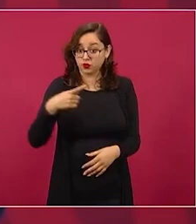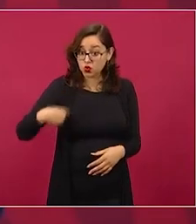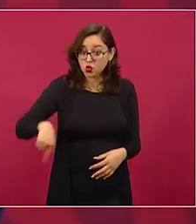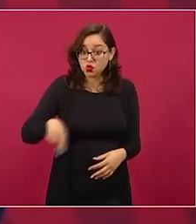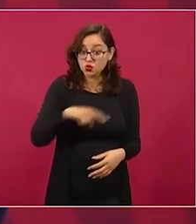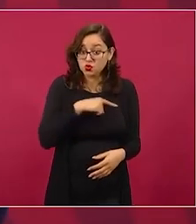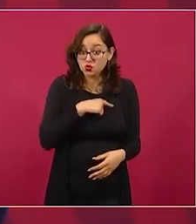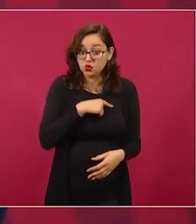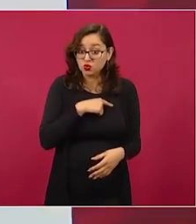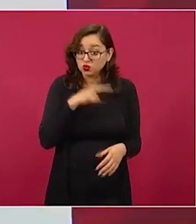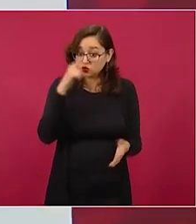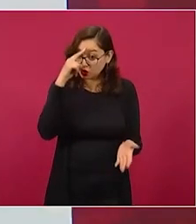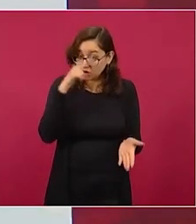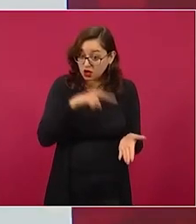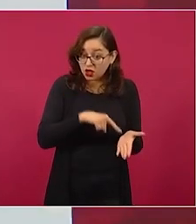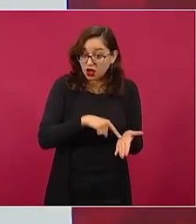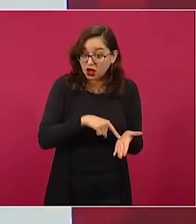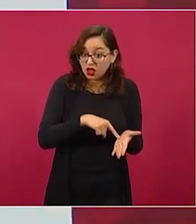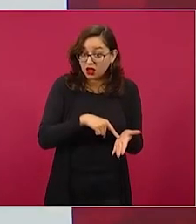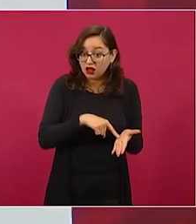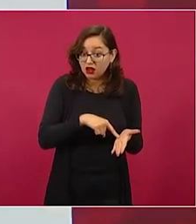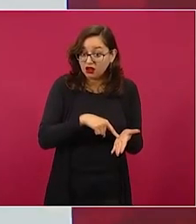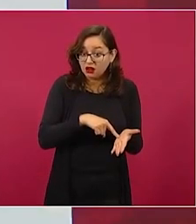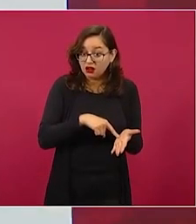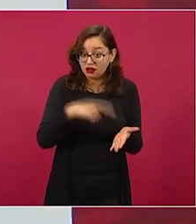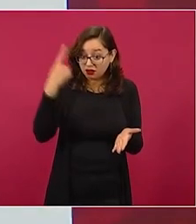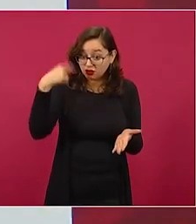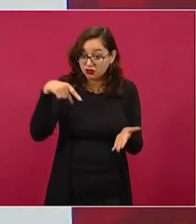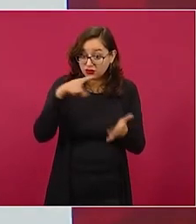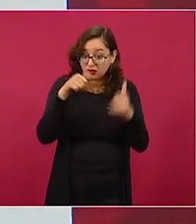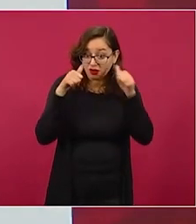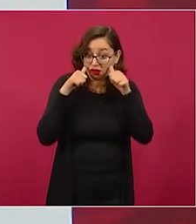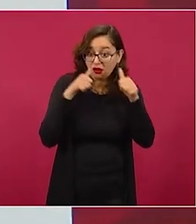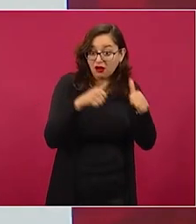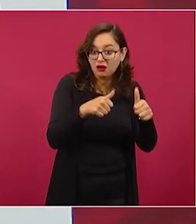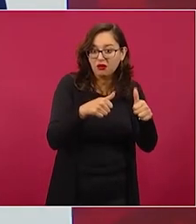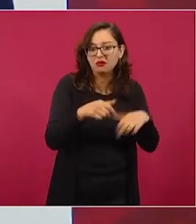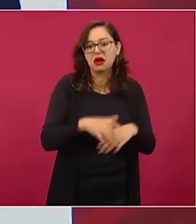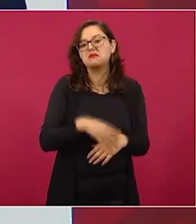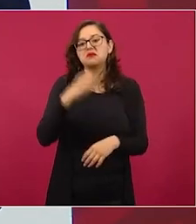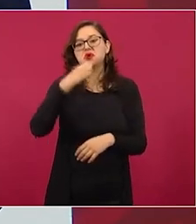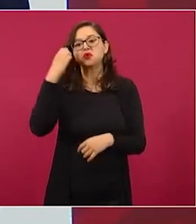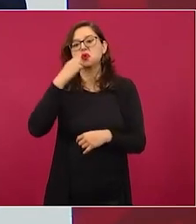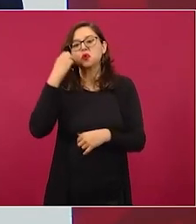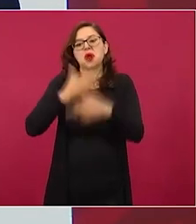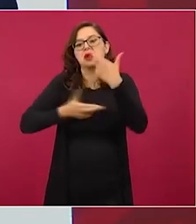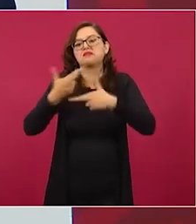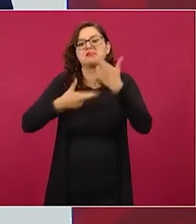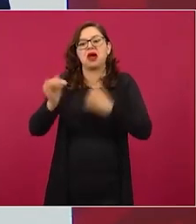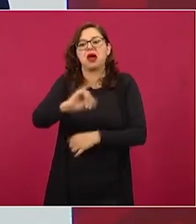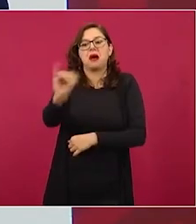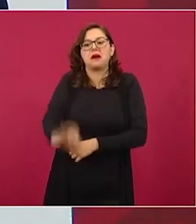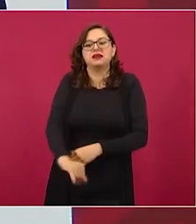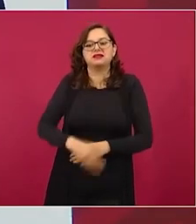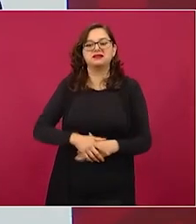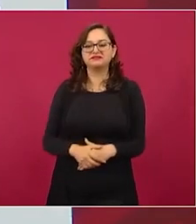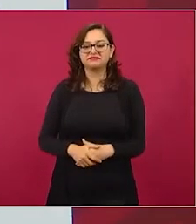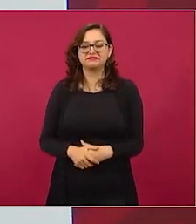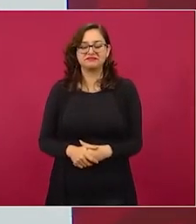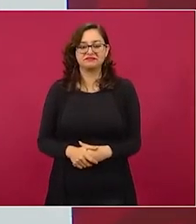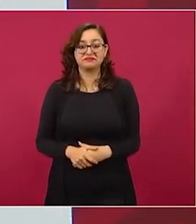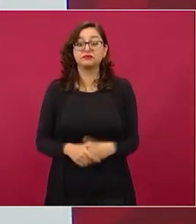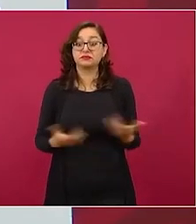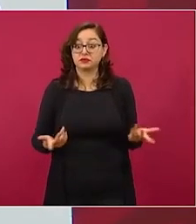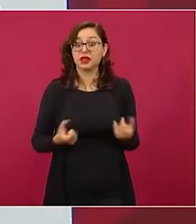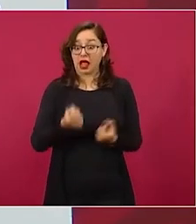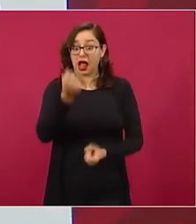estos criterios, imagínense, no regresamos a clase. Eso está pasando en otros